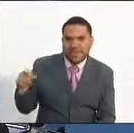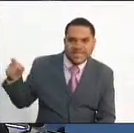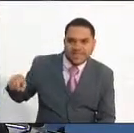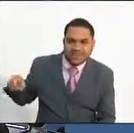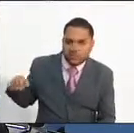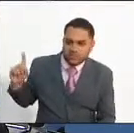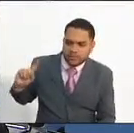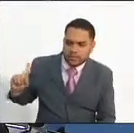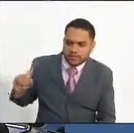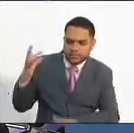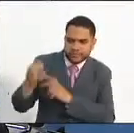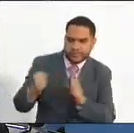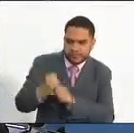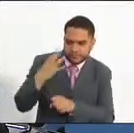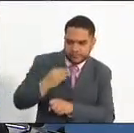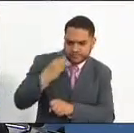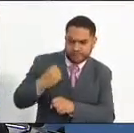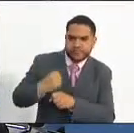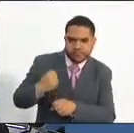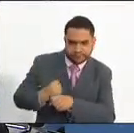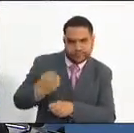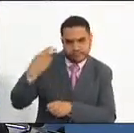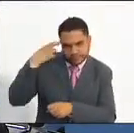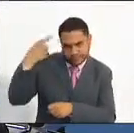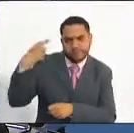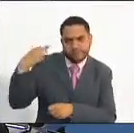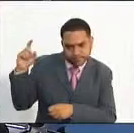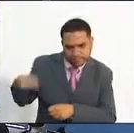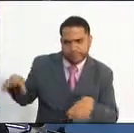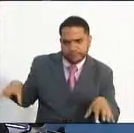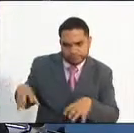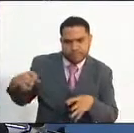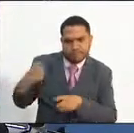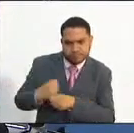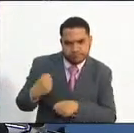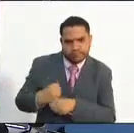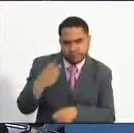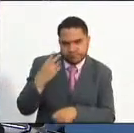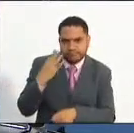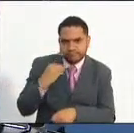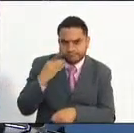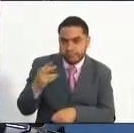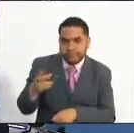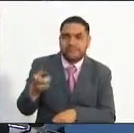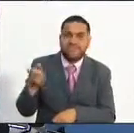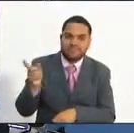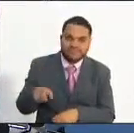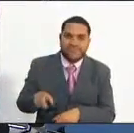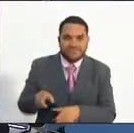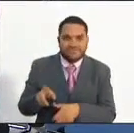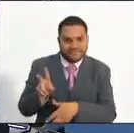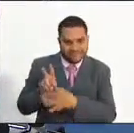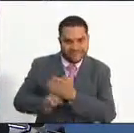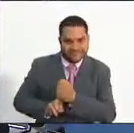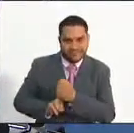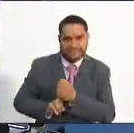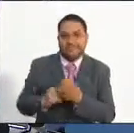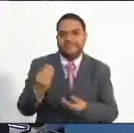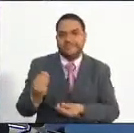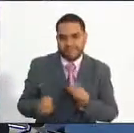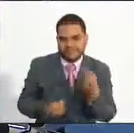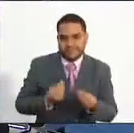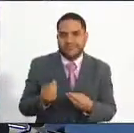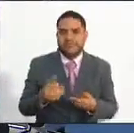experiencia profesional o profesional relacionada, como decíamos hace un rato y precisábamos la diferencia. Entonces,